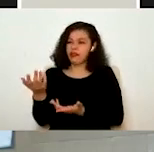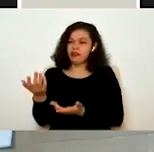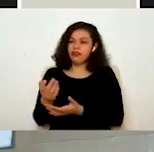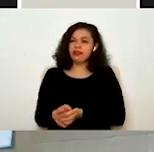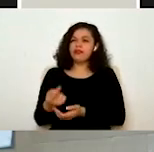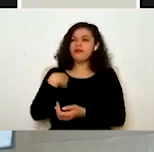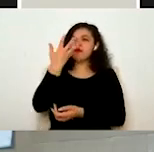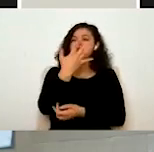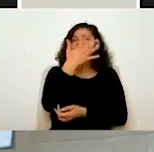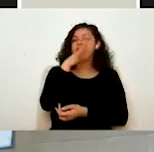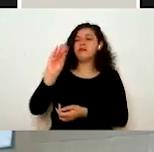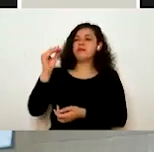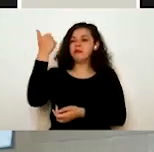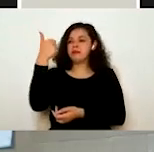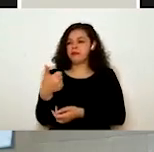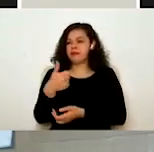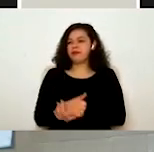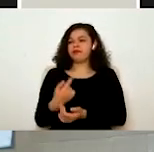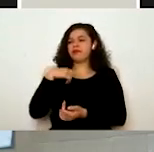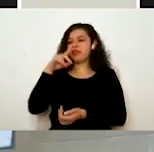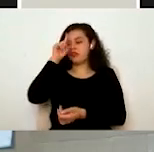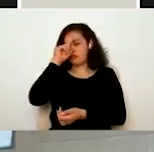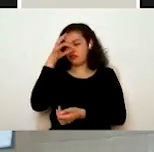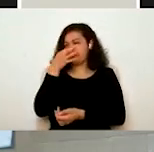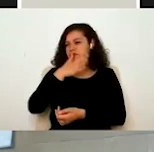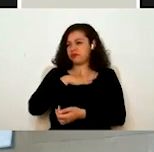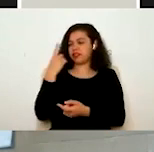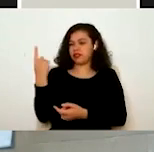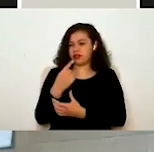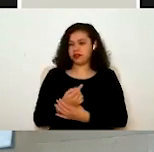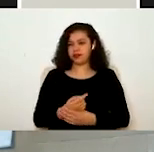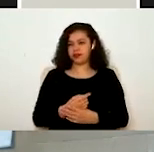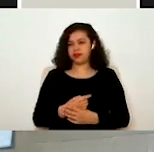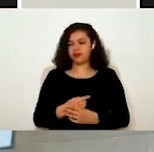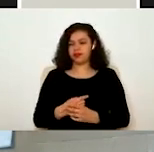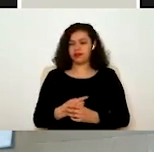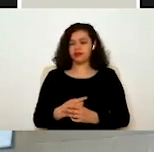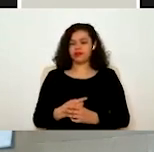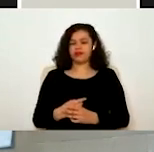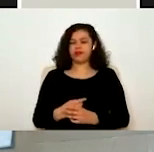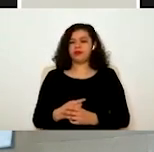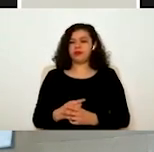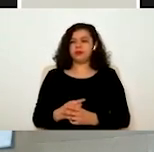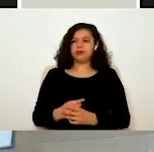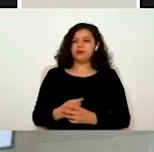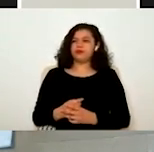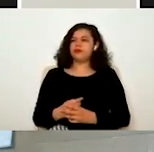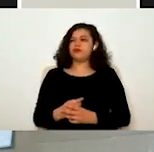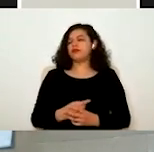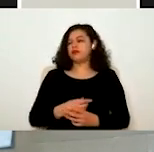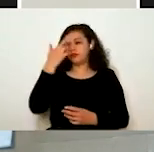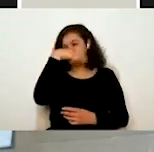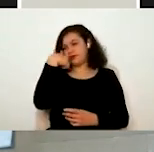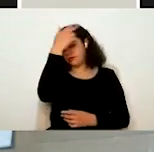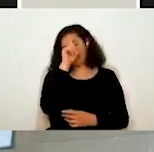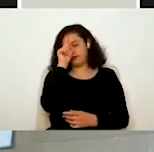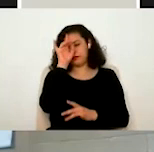5596. Vamos a ver qué nos dijo el asesor. Aquí ustedes pueden revisar lo que el asesor les indicó en el